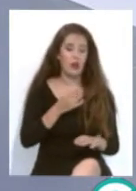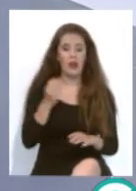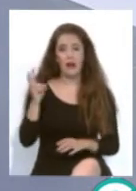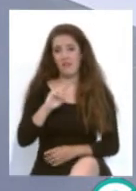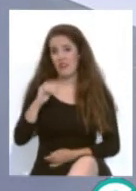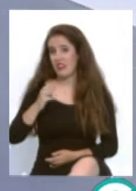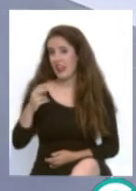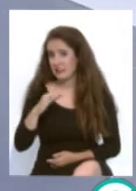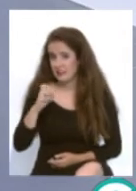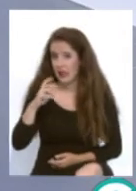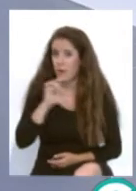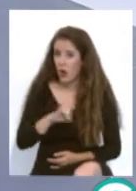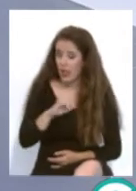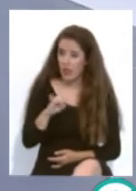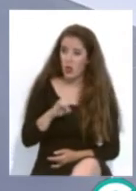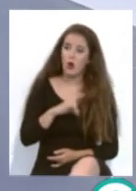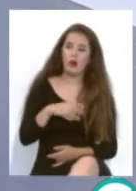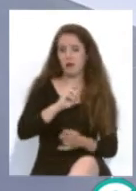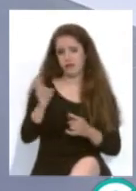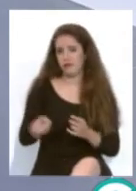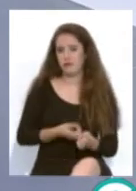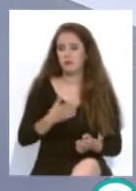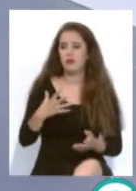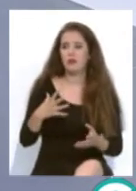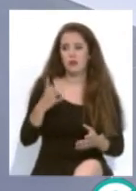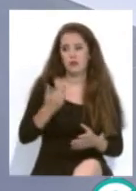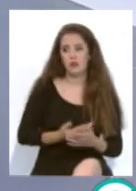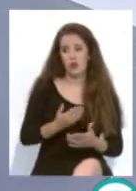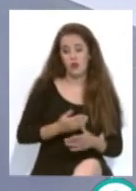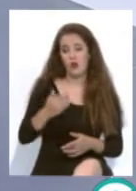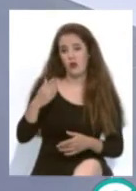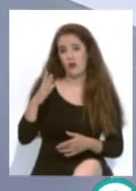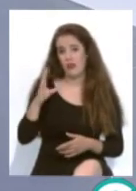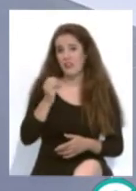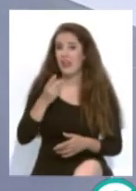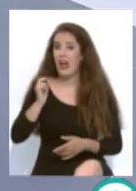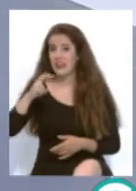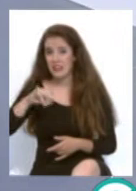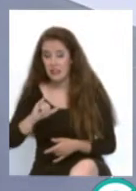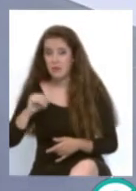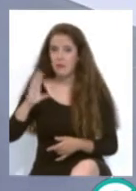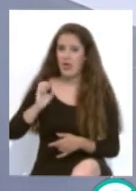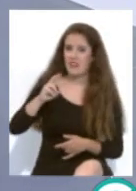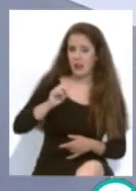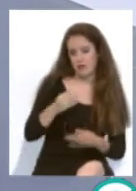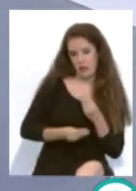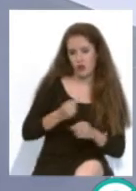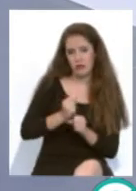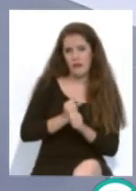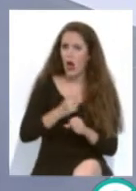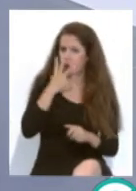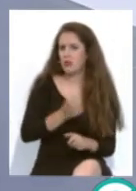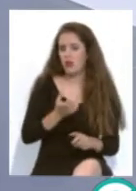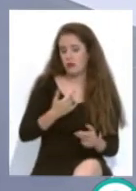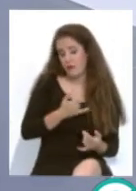Moreno, a Dani Pendín, que nos une, sobre todo con Dani Pendín, una gran amistad y que han hecho un trabajo serio y ese trabajo